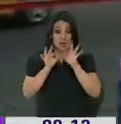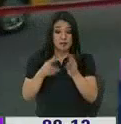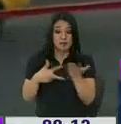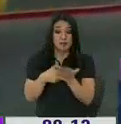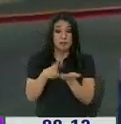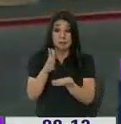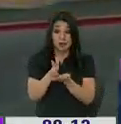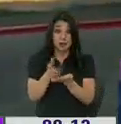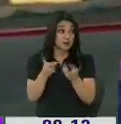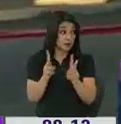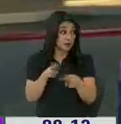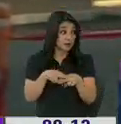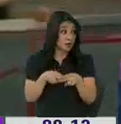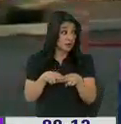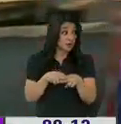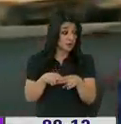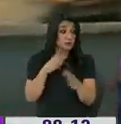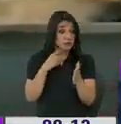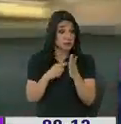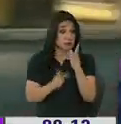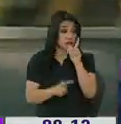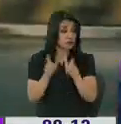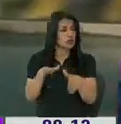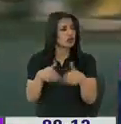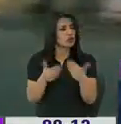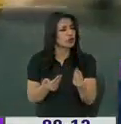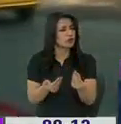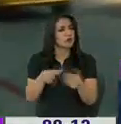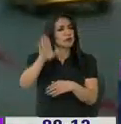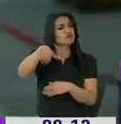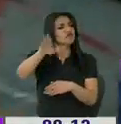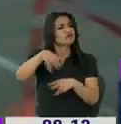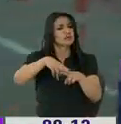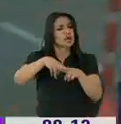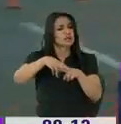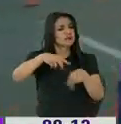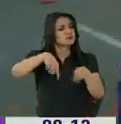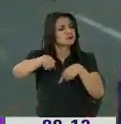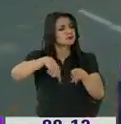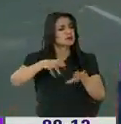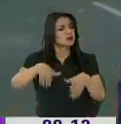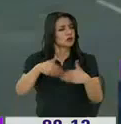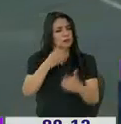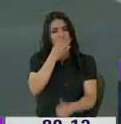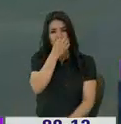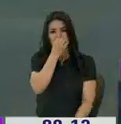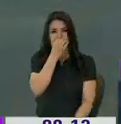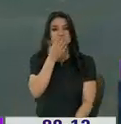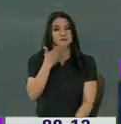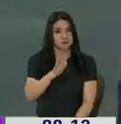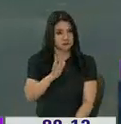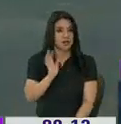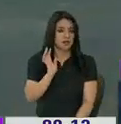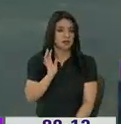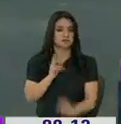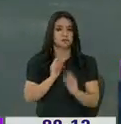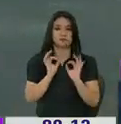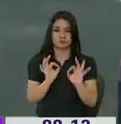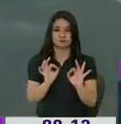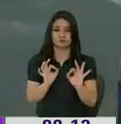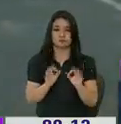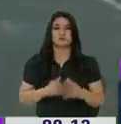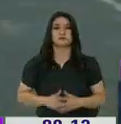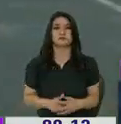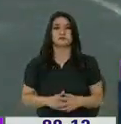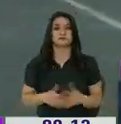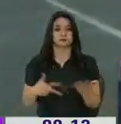paradas de taxis por ejemplo y la ciudadanía, cómo hacen los peatones para circular por aquí. Sí, hemos movilizado